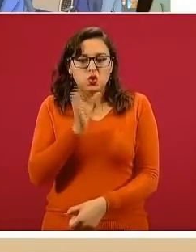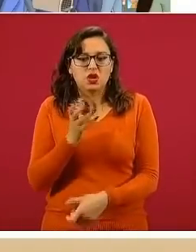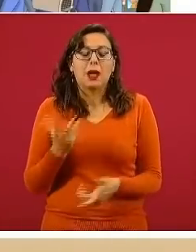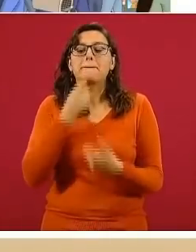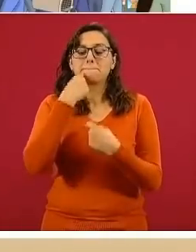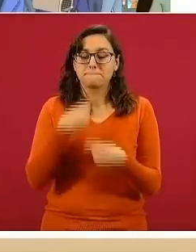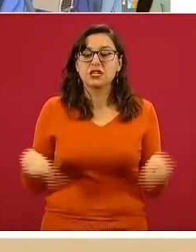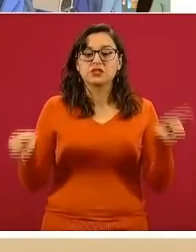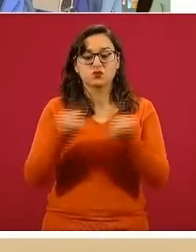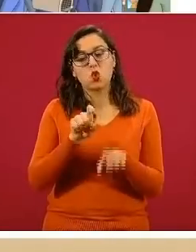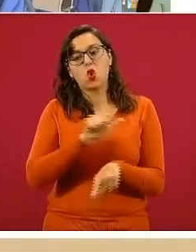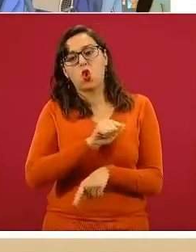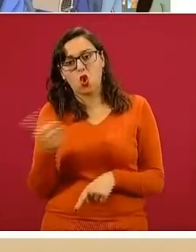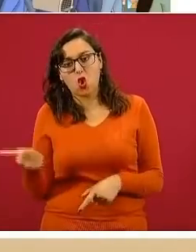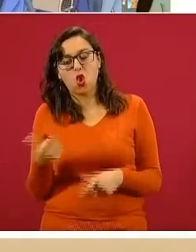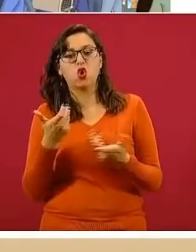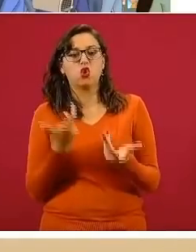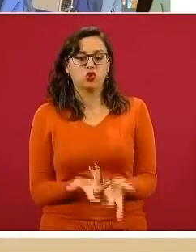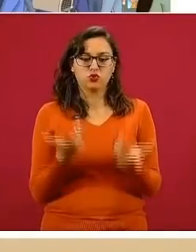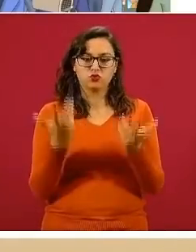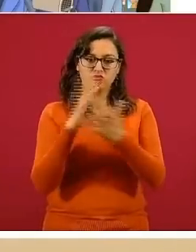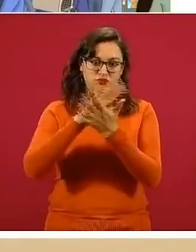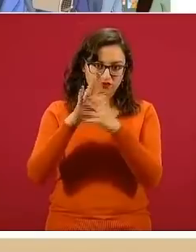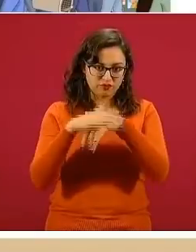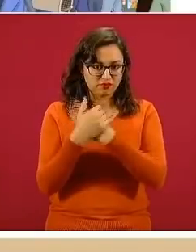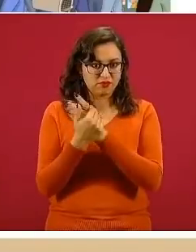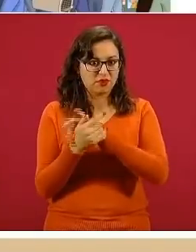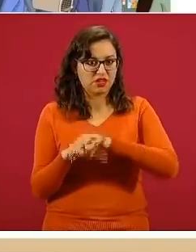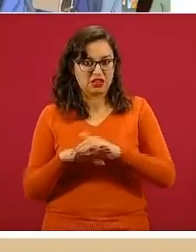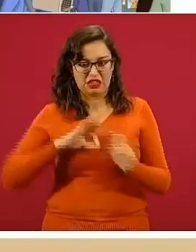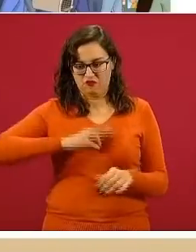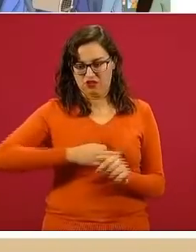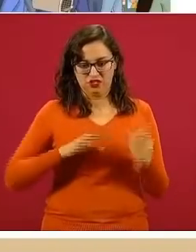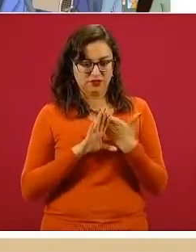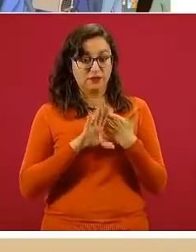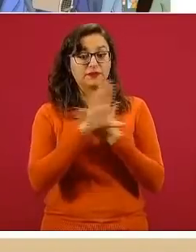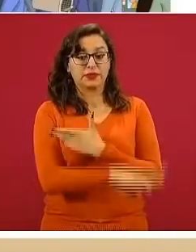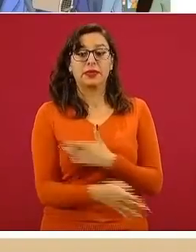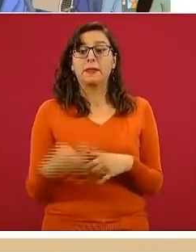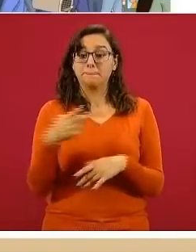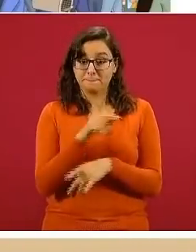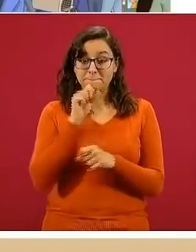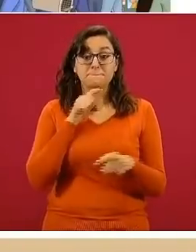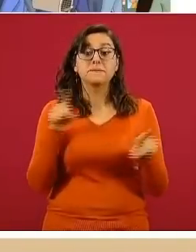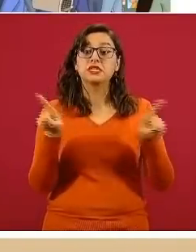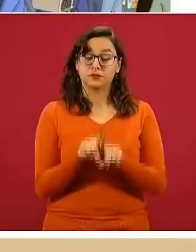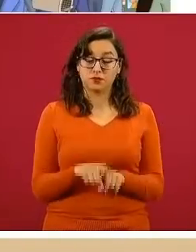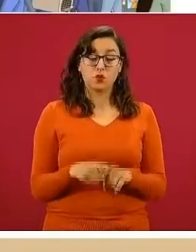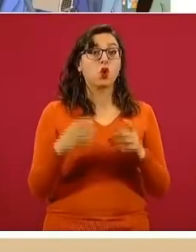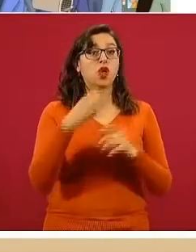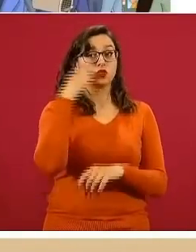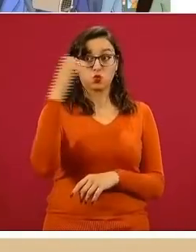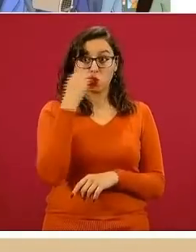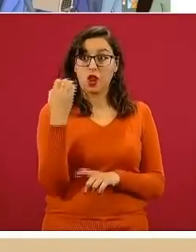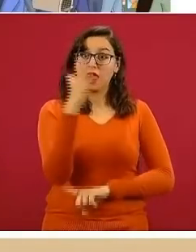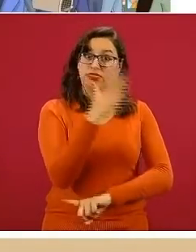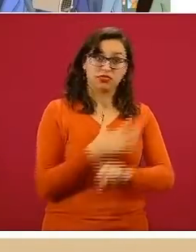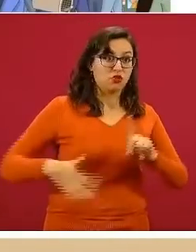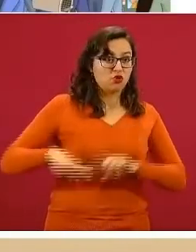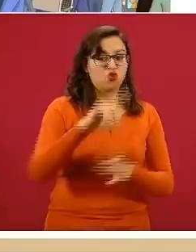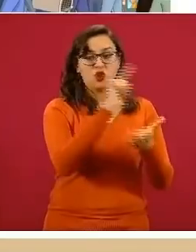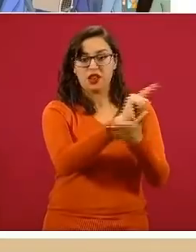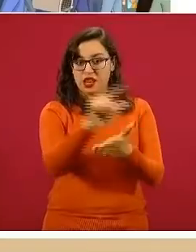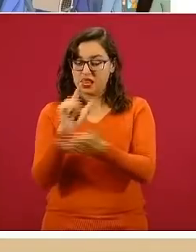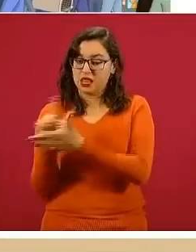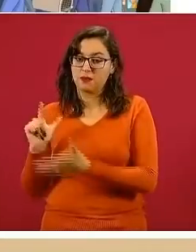por ejemplo, de infecciones como el COVID lavado de manos, etcétera. Pero también la limpieza en la escuela, la limpieza del entorno y la importancia